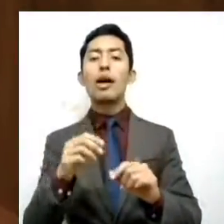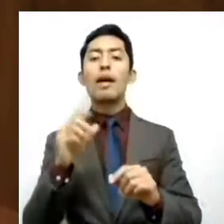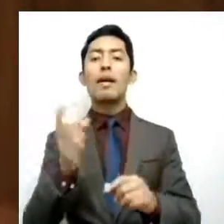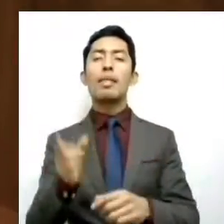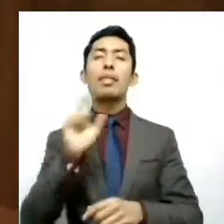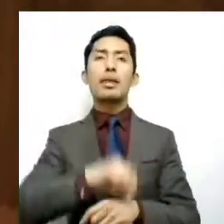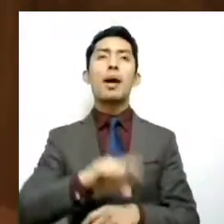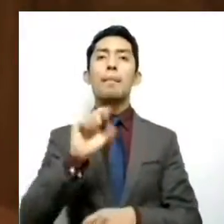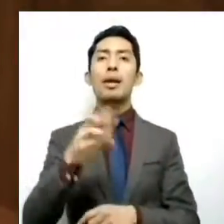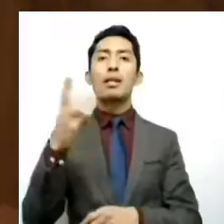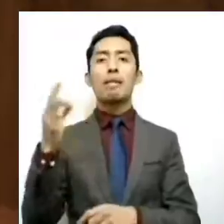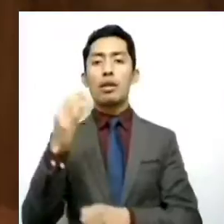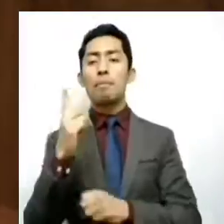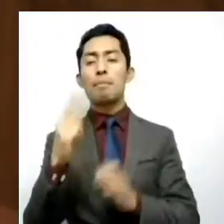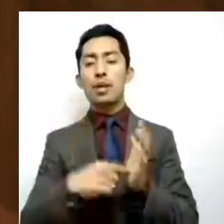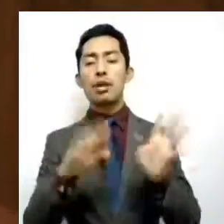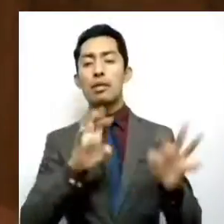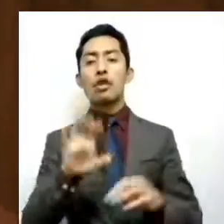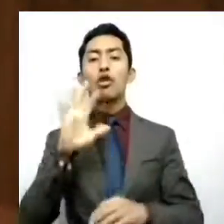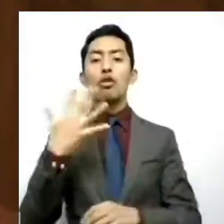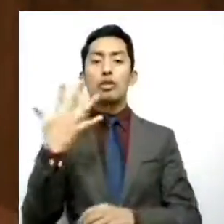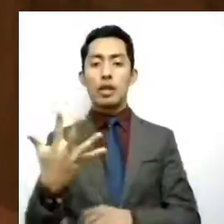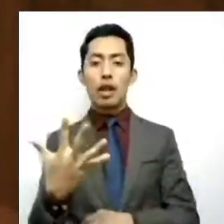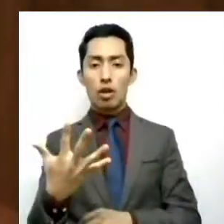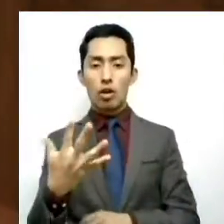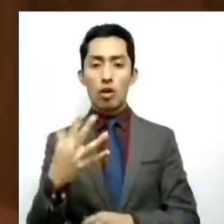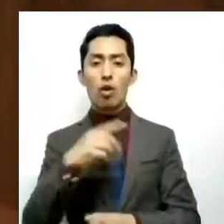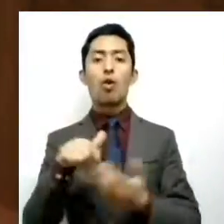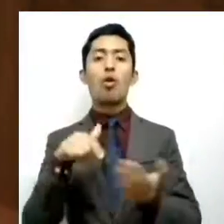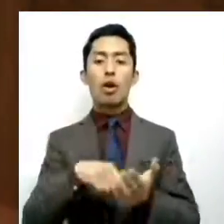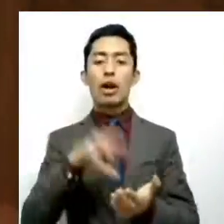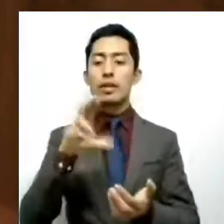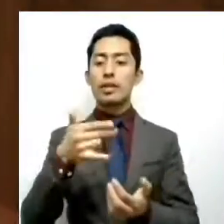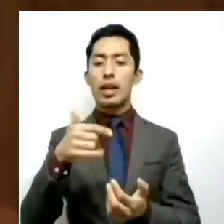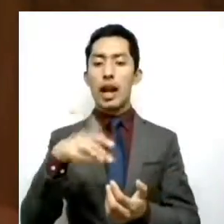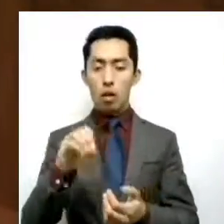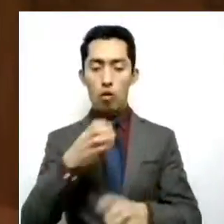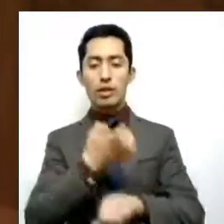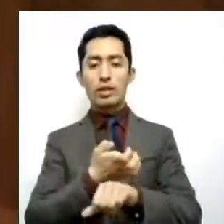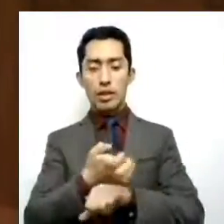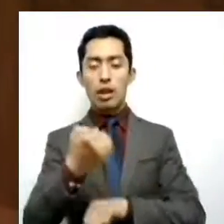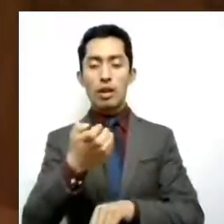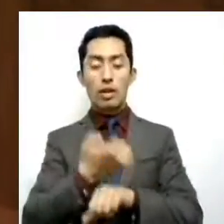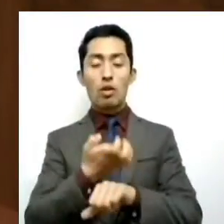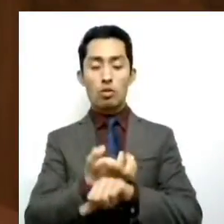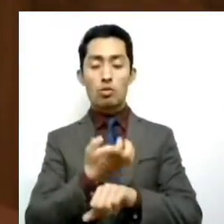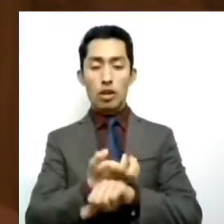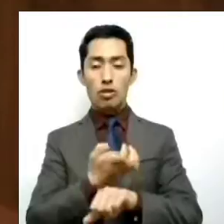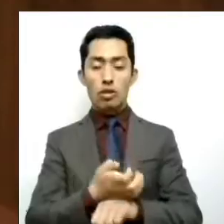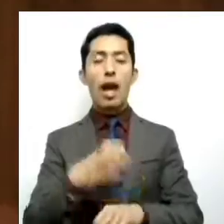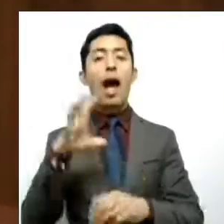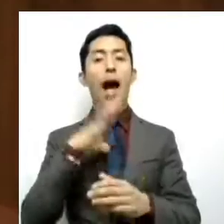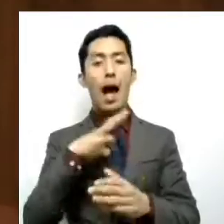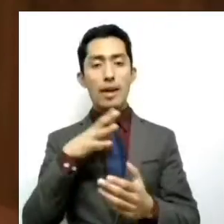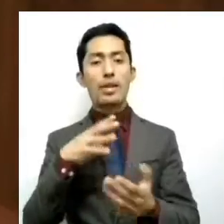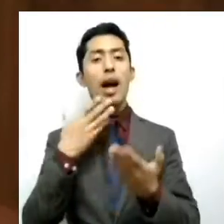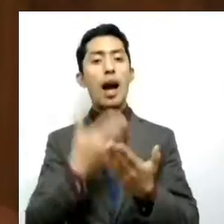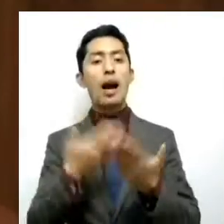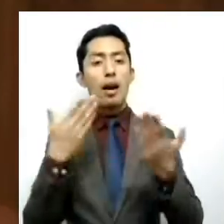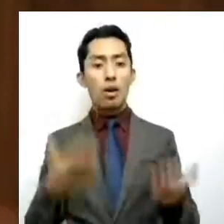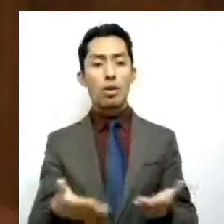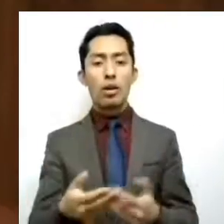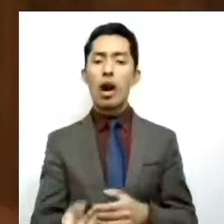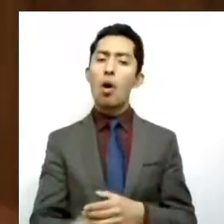febrero de 1905 en Chicago, Estados Unidos y cuenta actualmente con